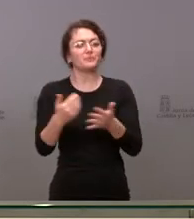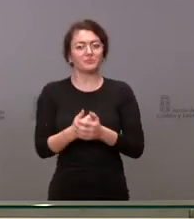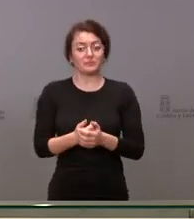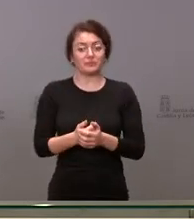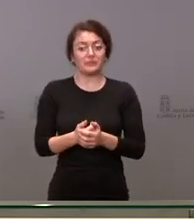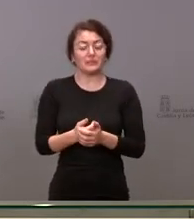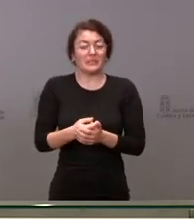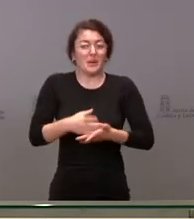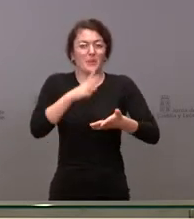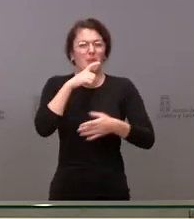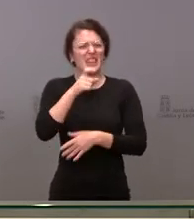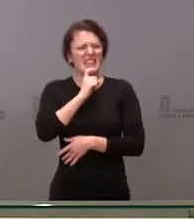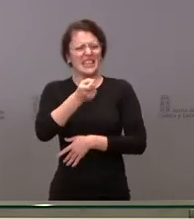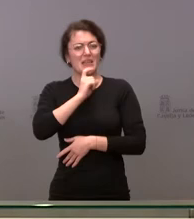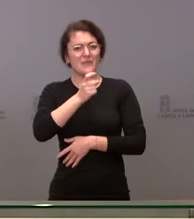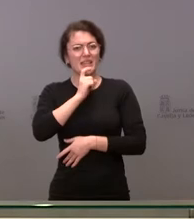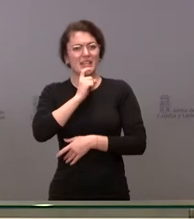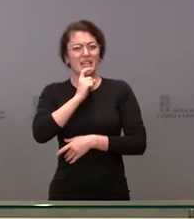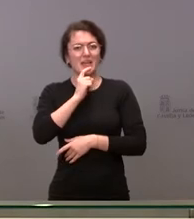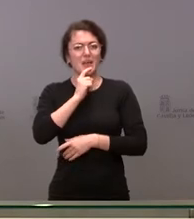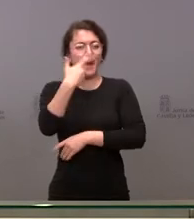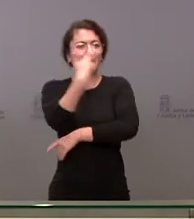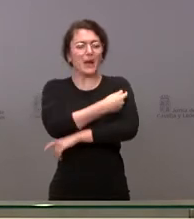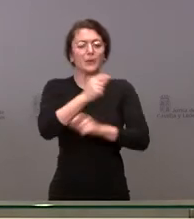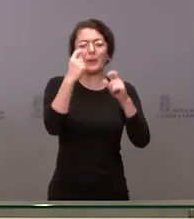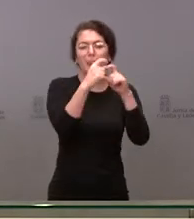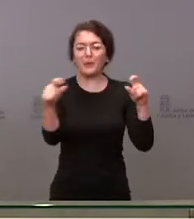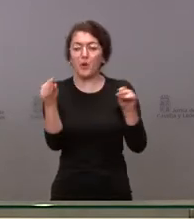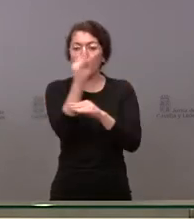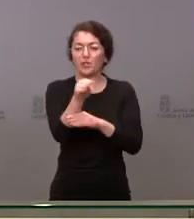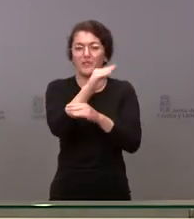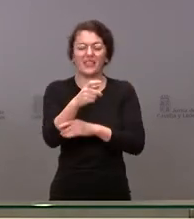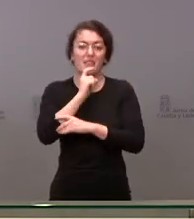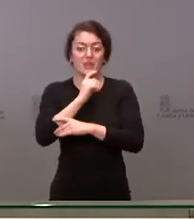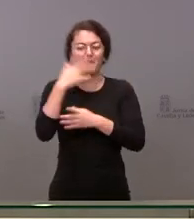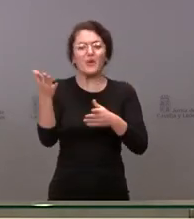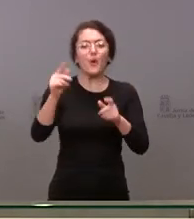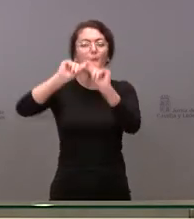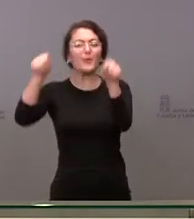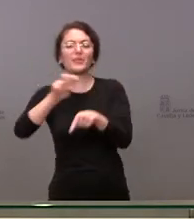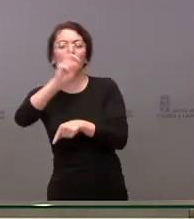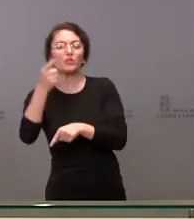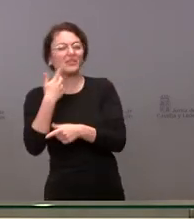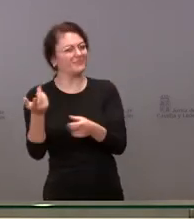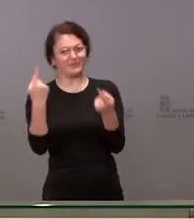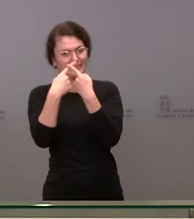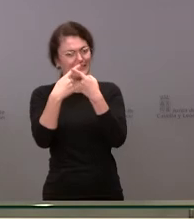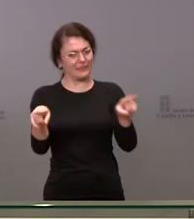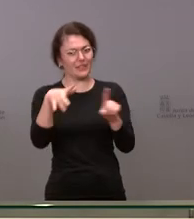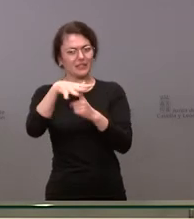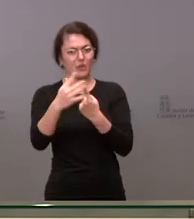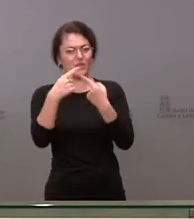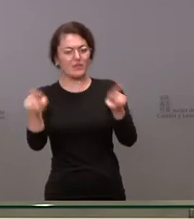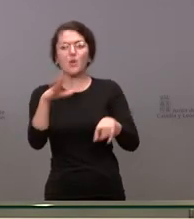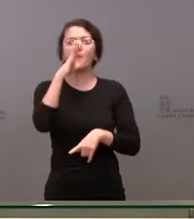de conservar la vacuna de la COVID. Sin embargo, en otras provincias esto no se está dando. ¿Cuál es el motivo por el que en Salamanca la